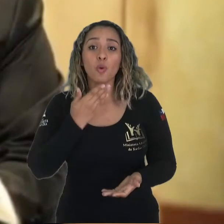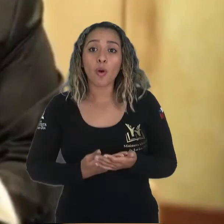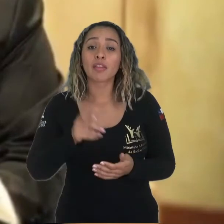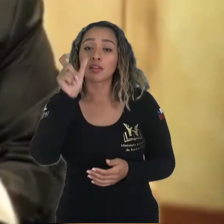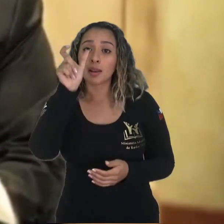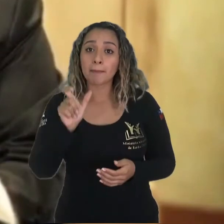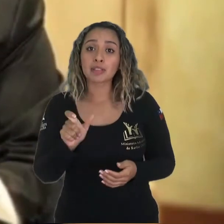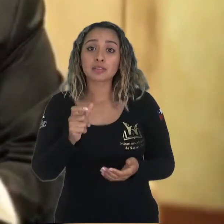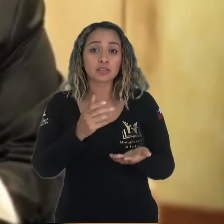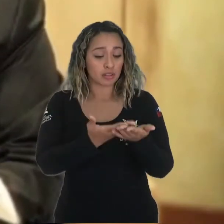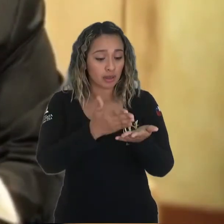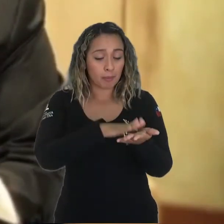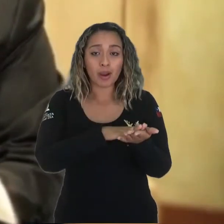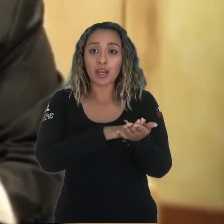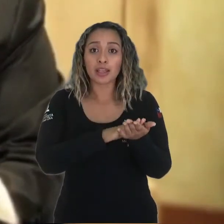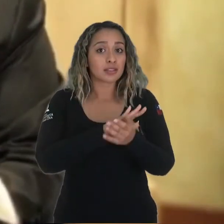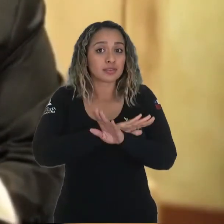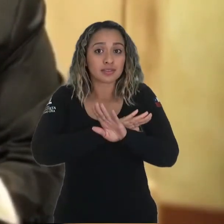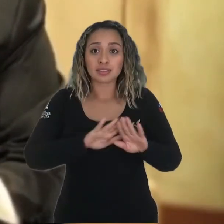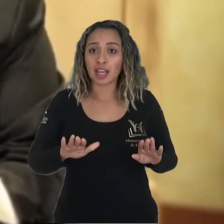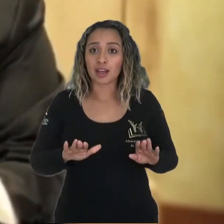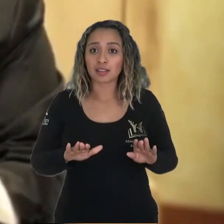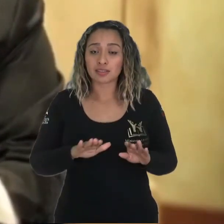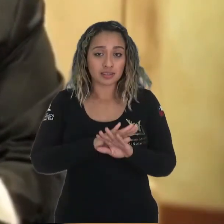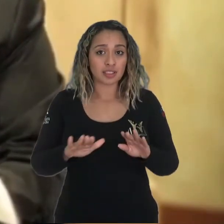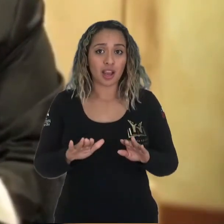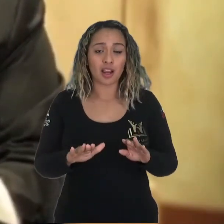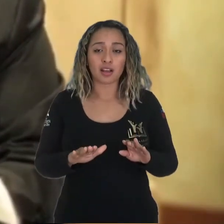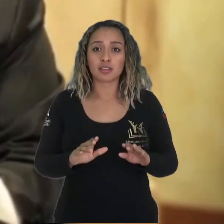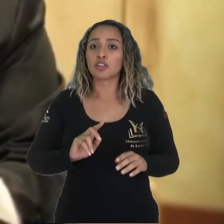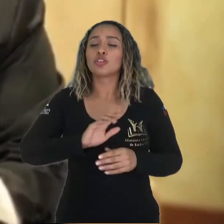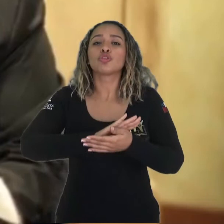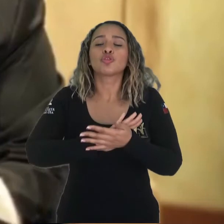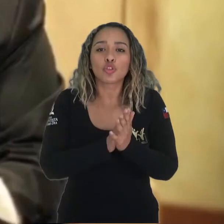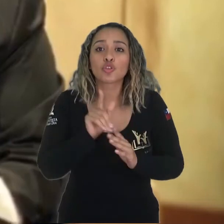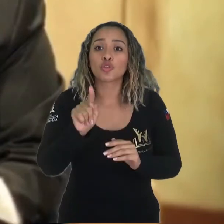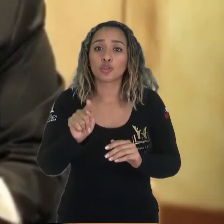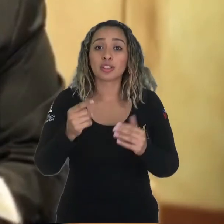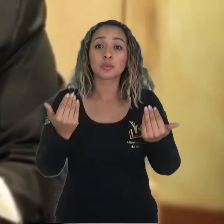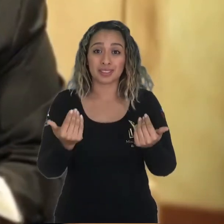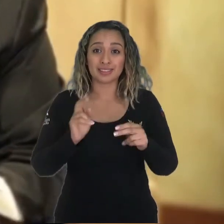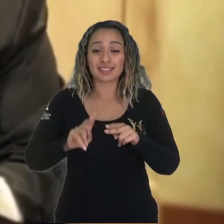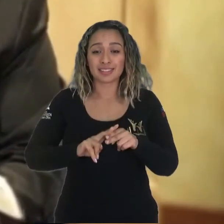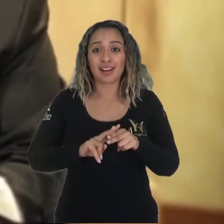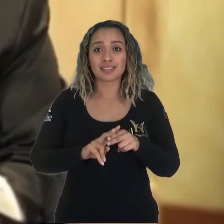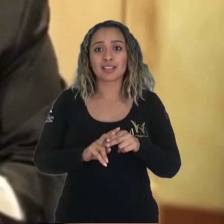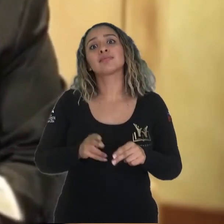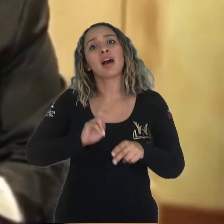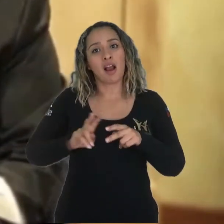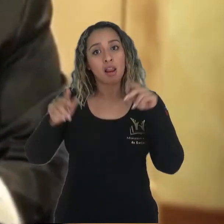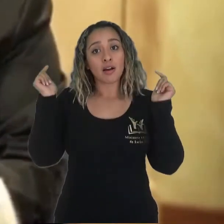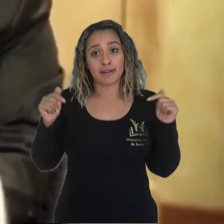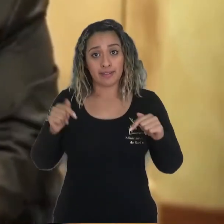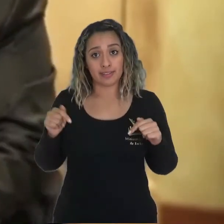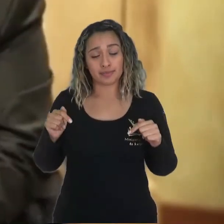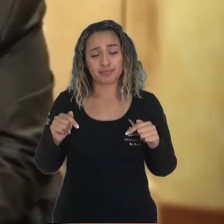Cuando el hombre muere Nada sabe Acabó Todo lo que tengas para hacer Hazlo según tus fuerzas Mientras estés vivo